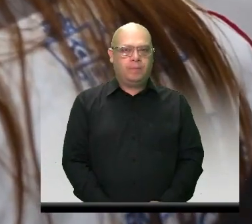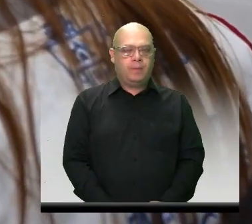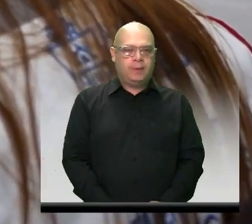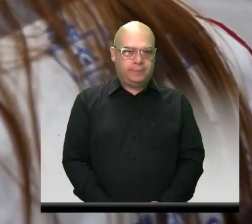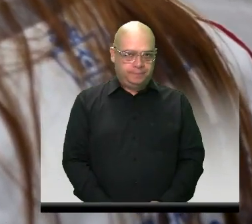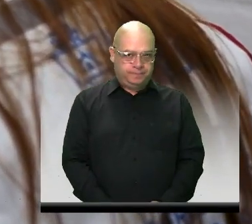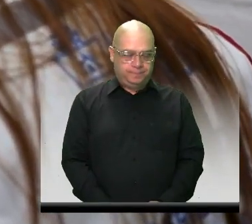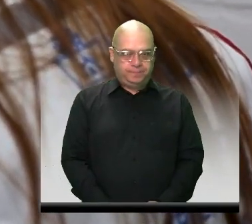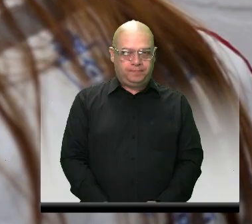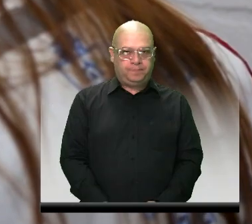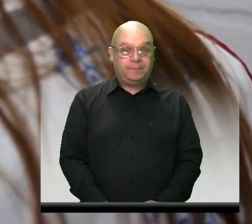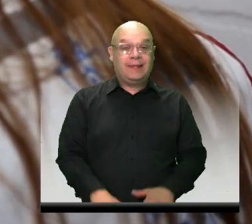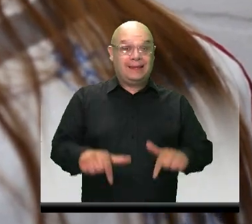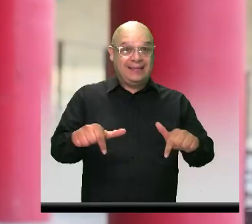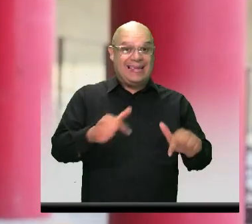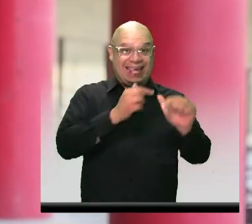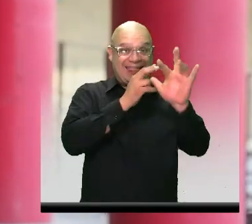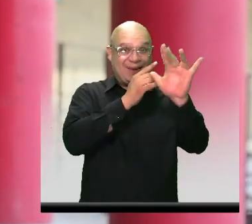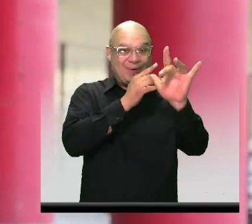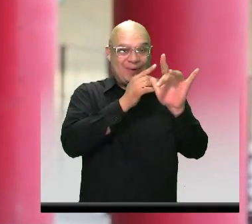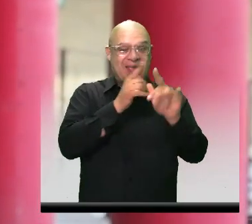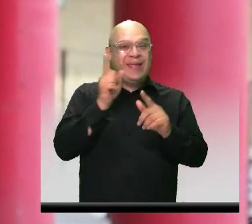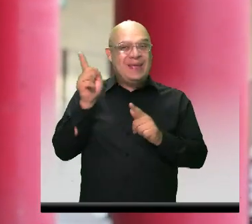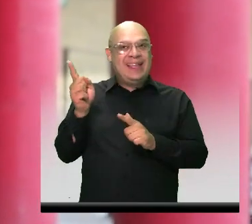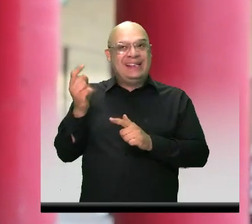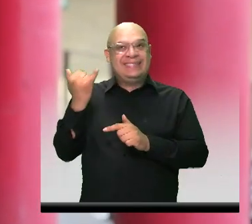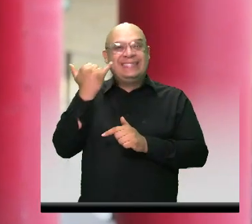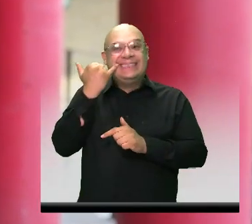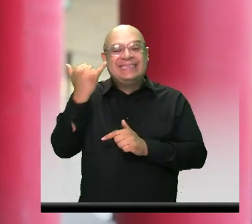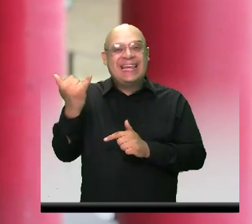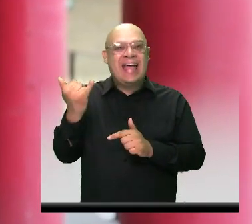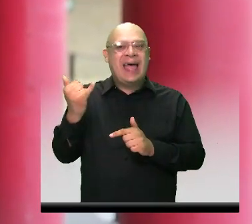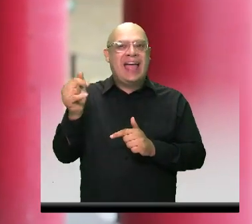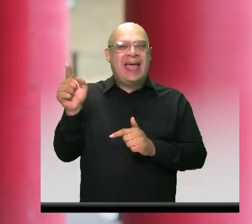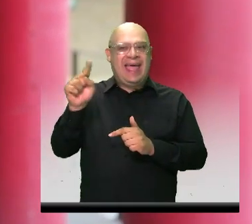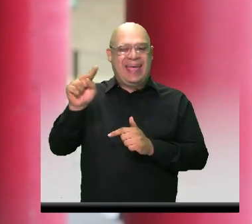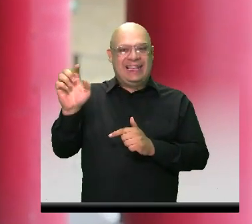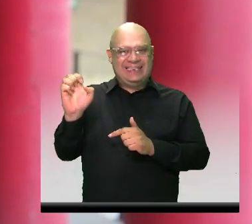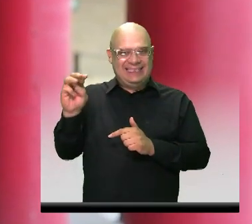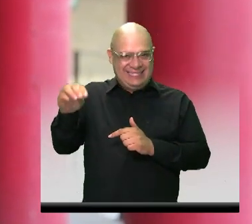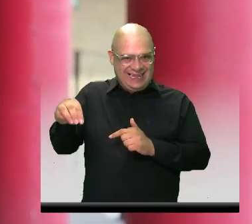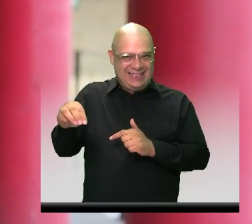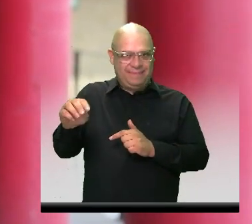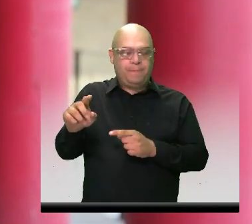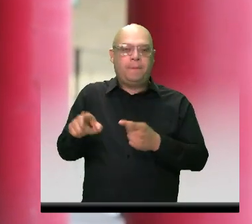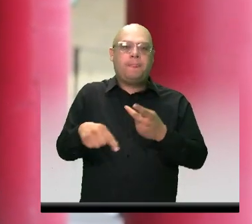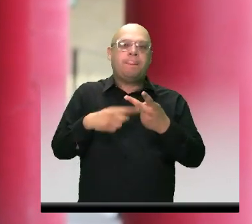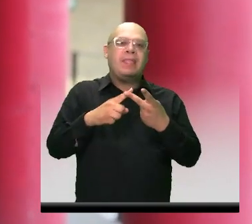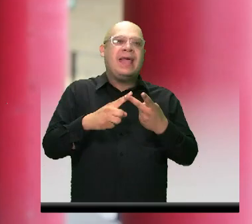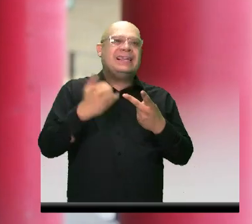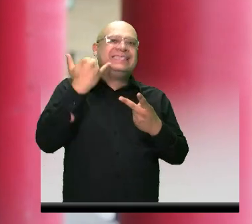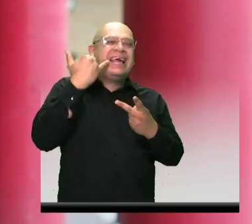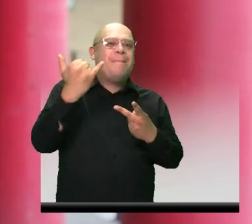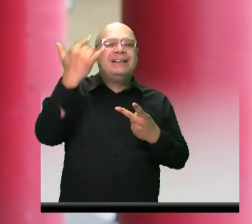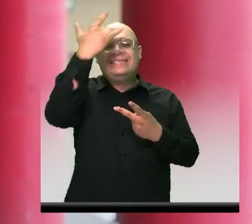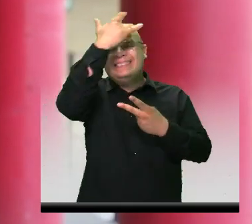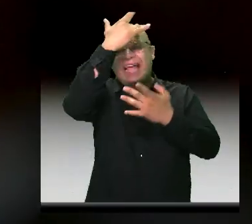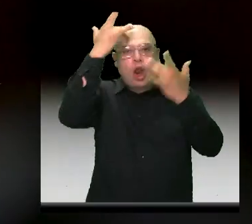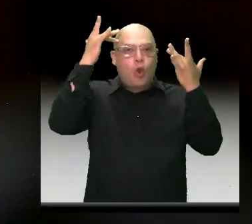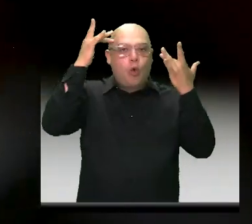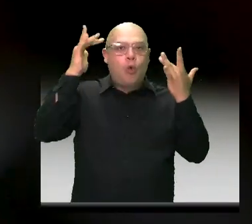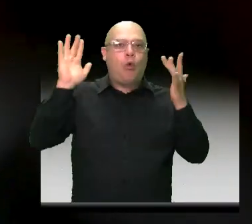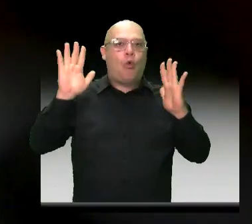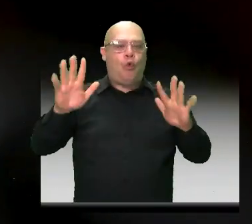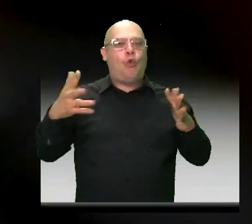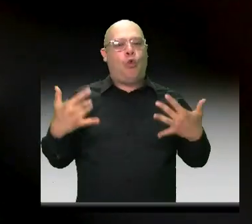En Itagüí, con el Sistema de Emergencias Médicas SEM y la línea de atención en salud mental, siempre encontrarás una